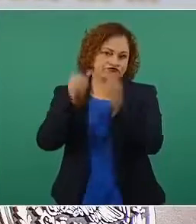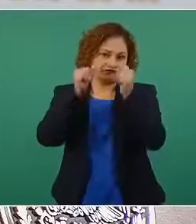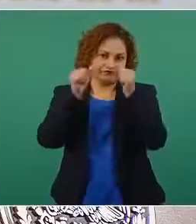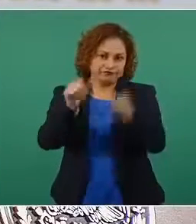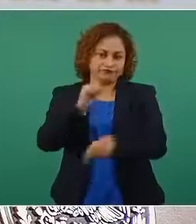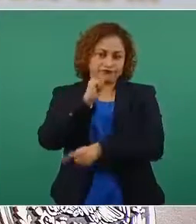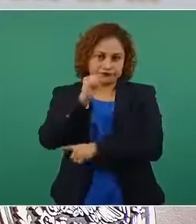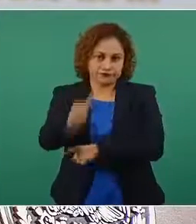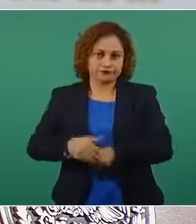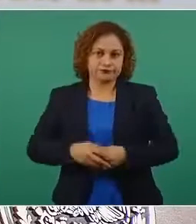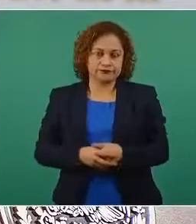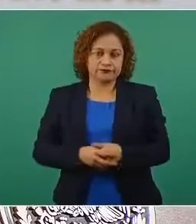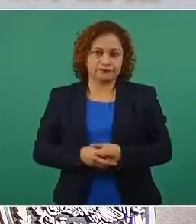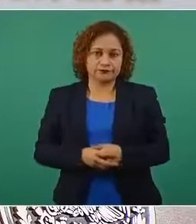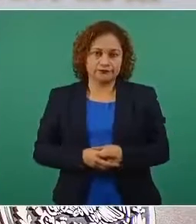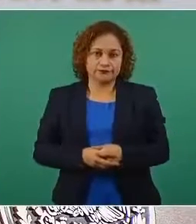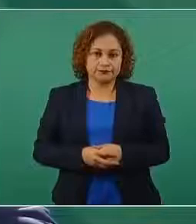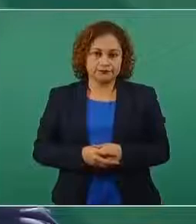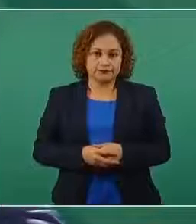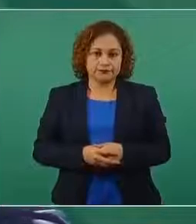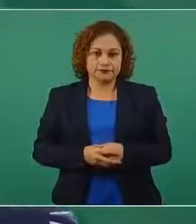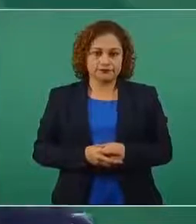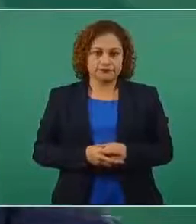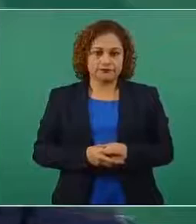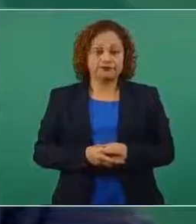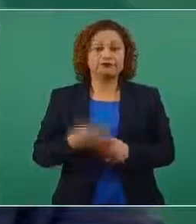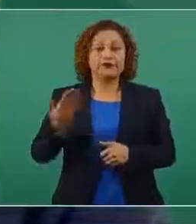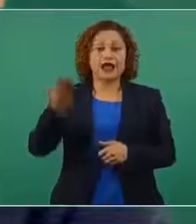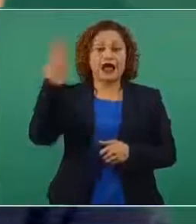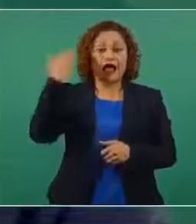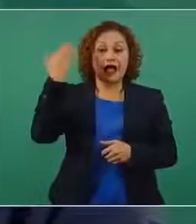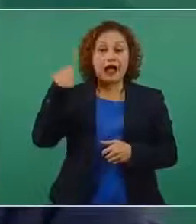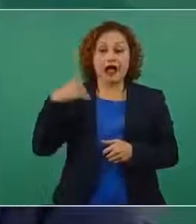se nombraron personas